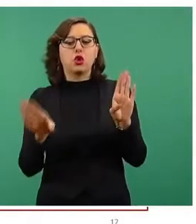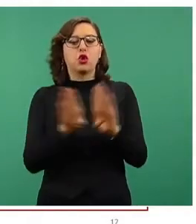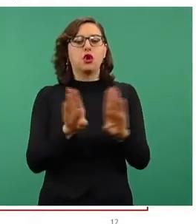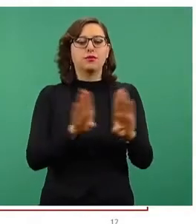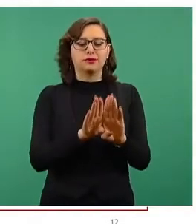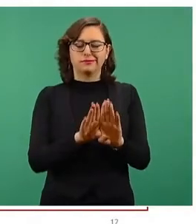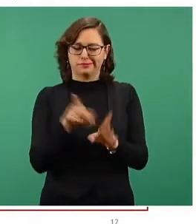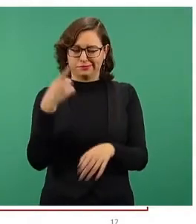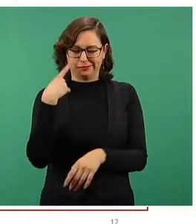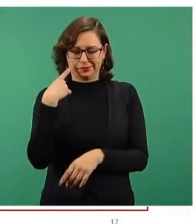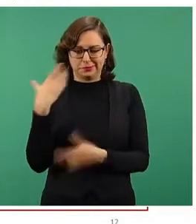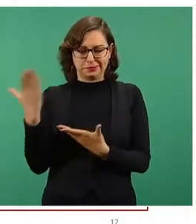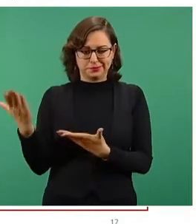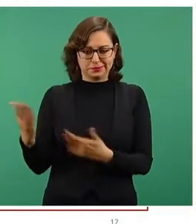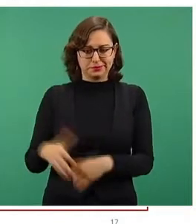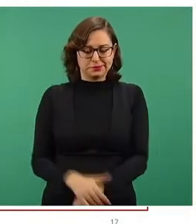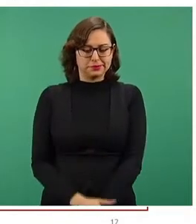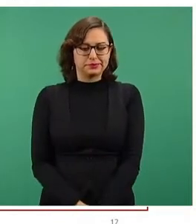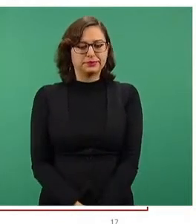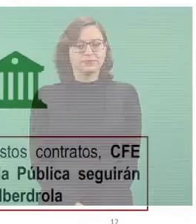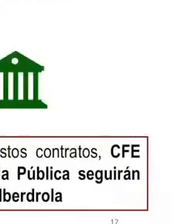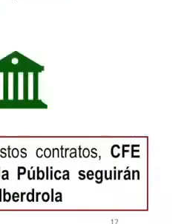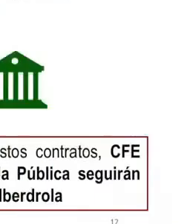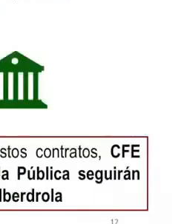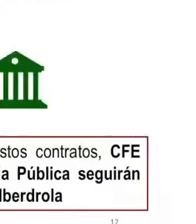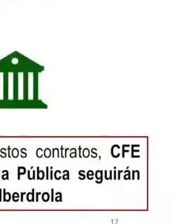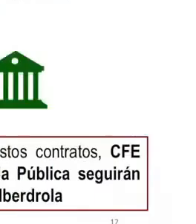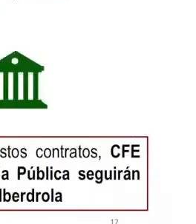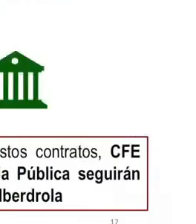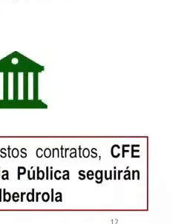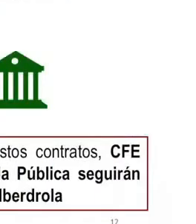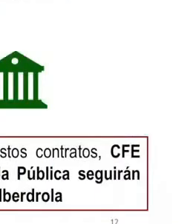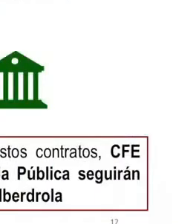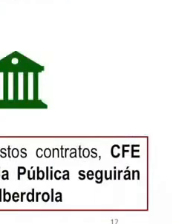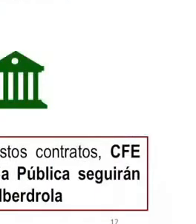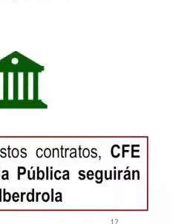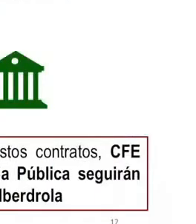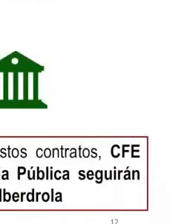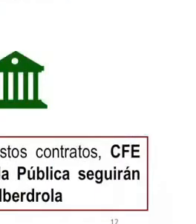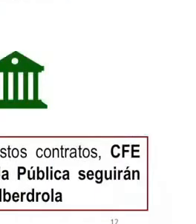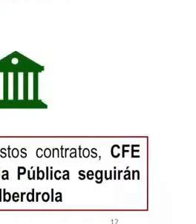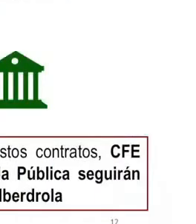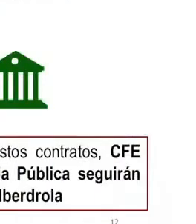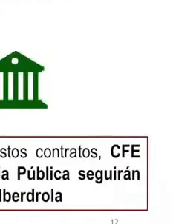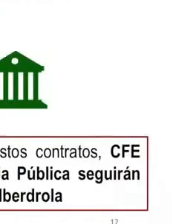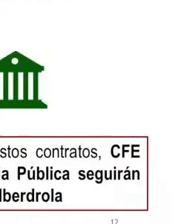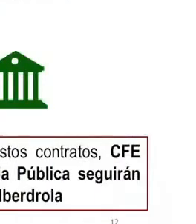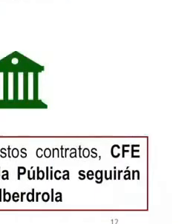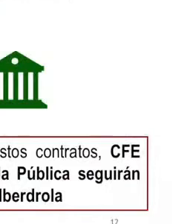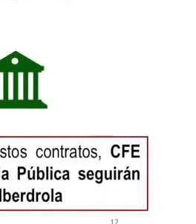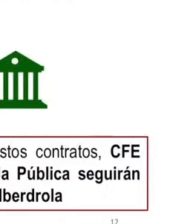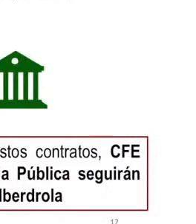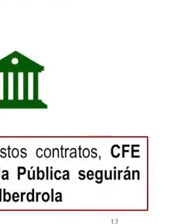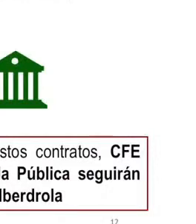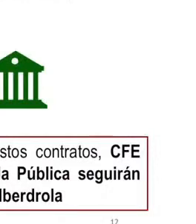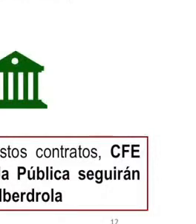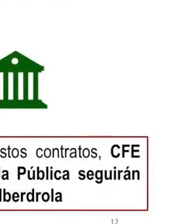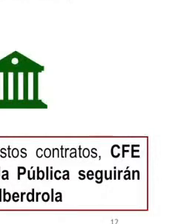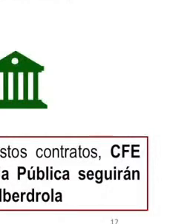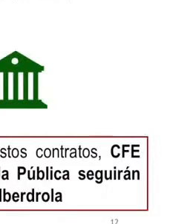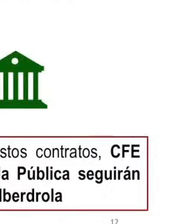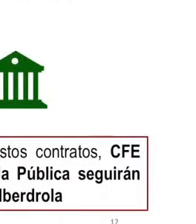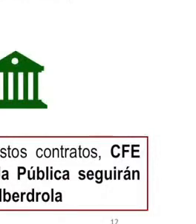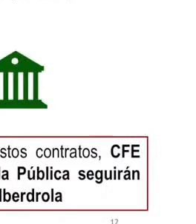contrato de esos que habló el licenciado Bartlett de producción independiente con la empresa Iberdrola. Esta empresa